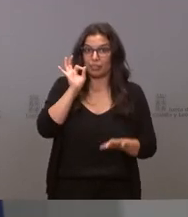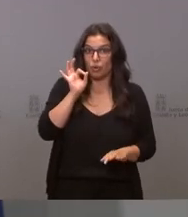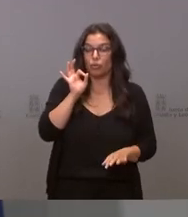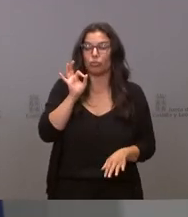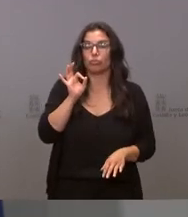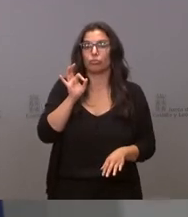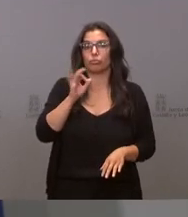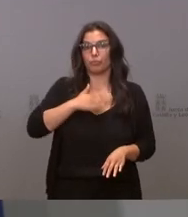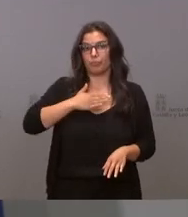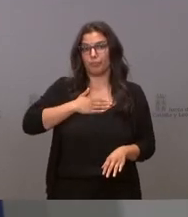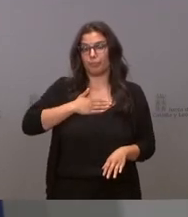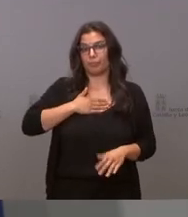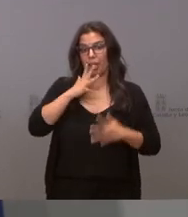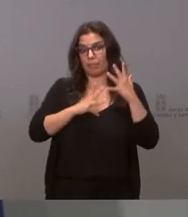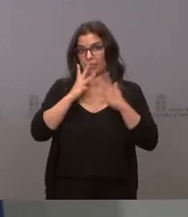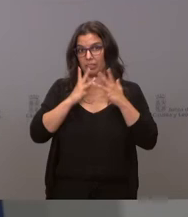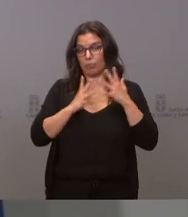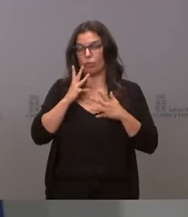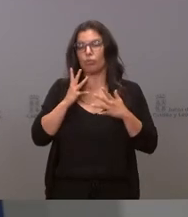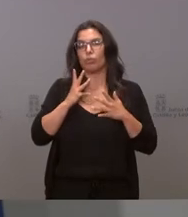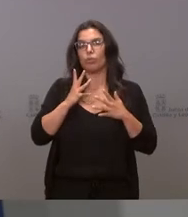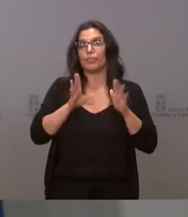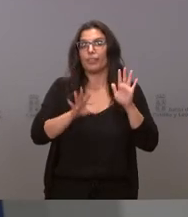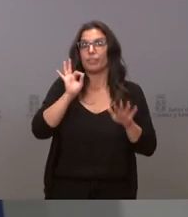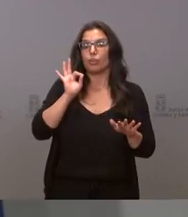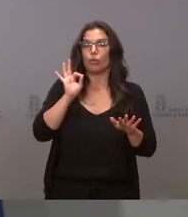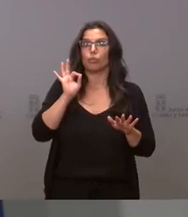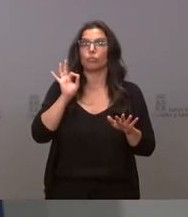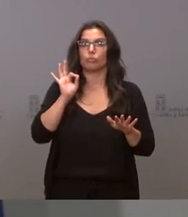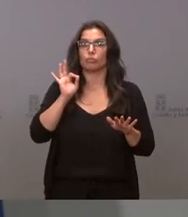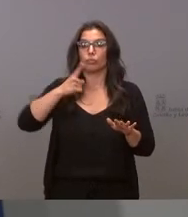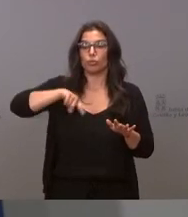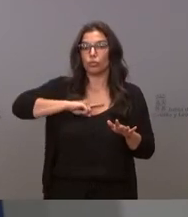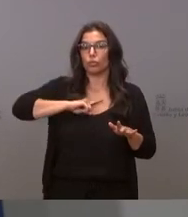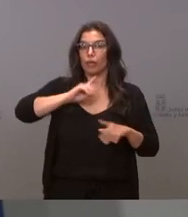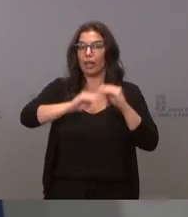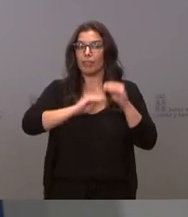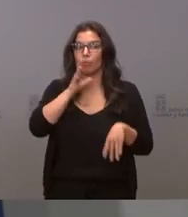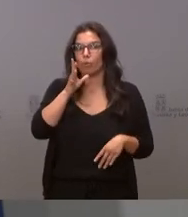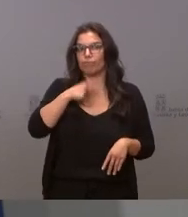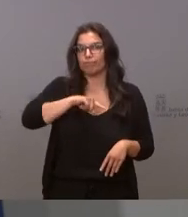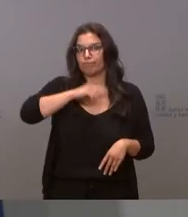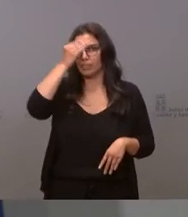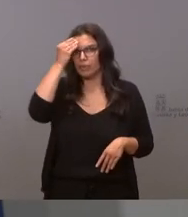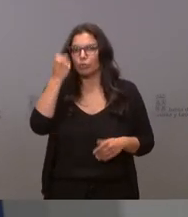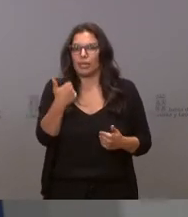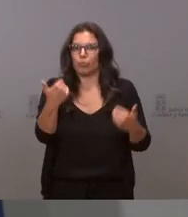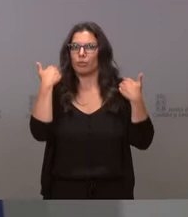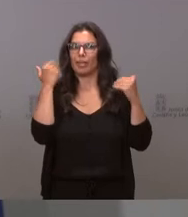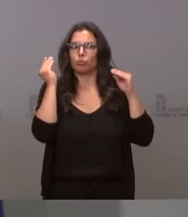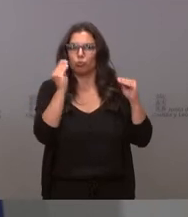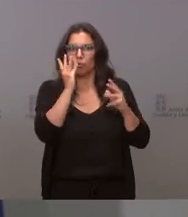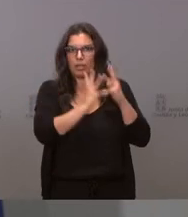el punto de vista administrativo tienen que ver con lo que entendemos que son responsabilidades administrativas